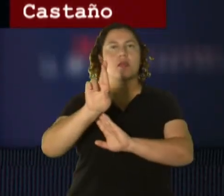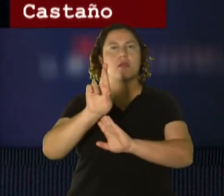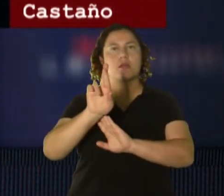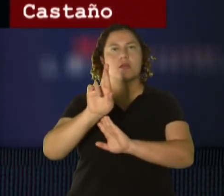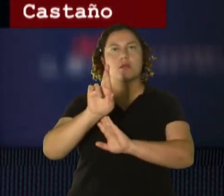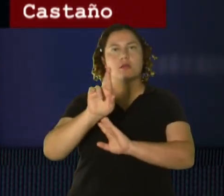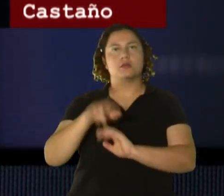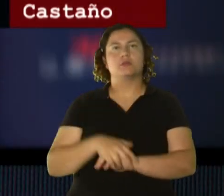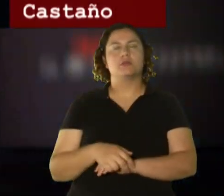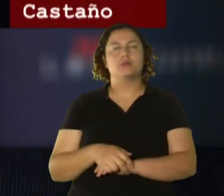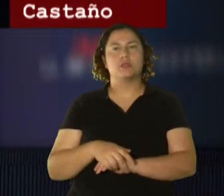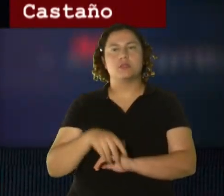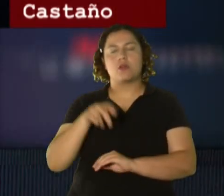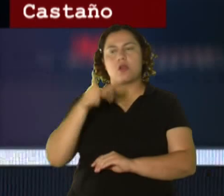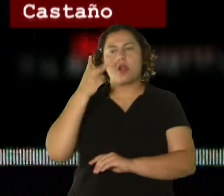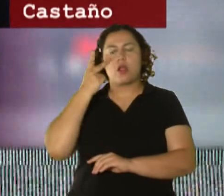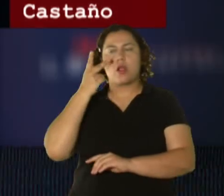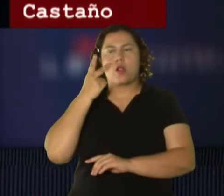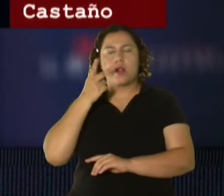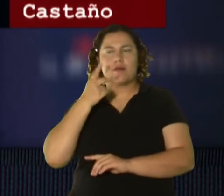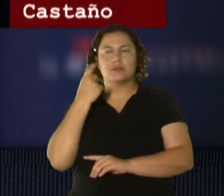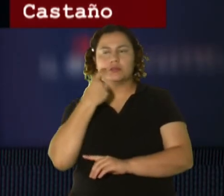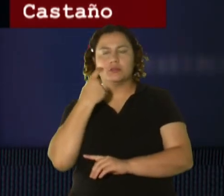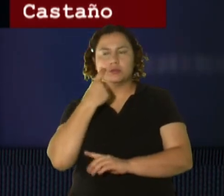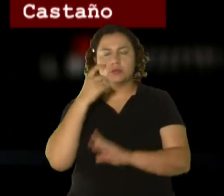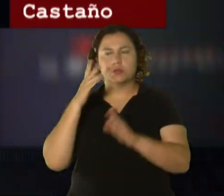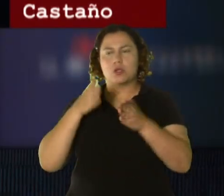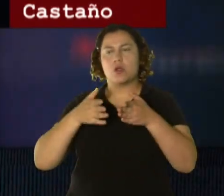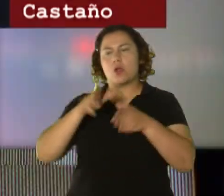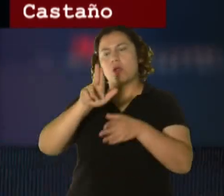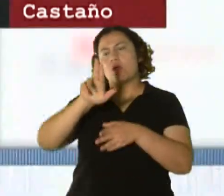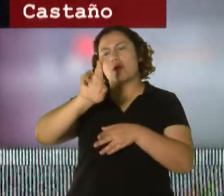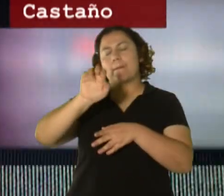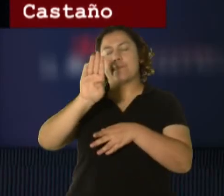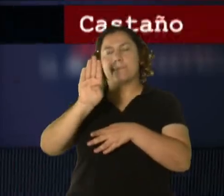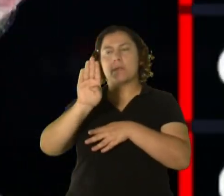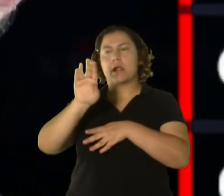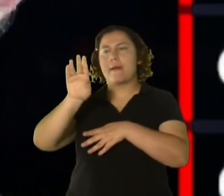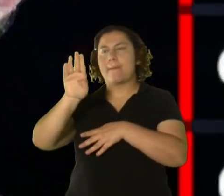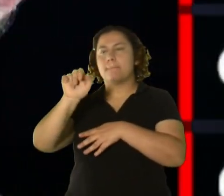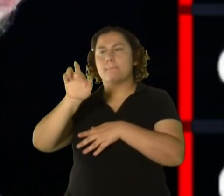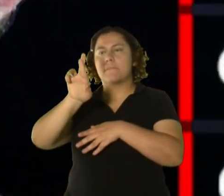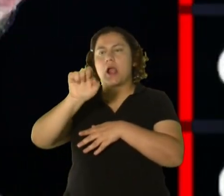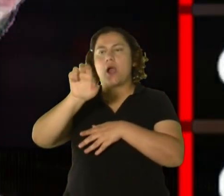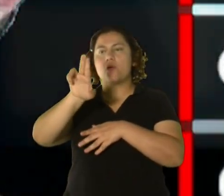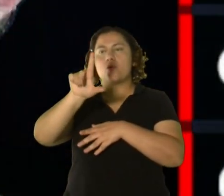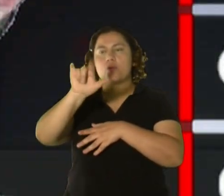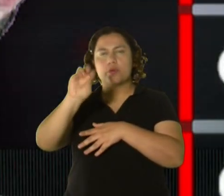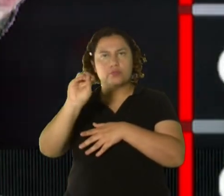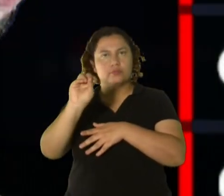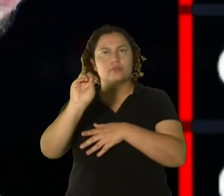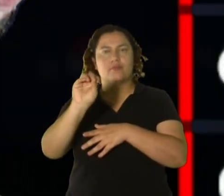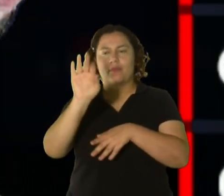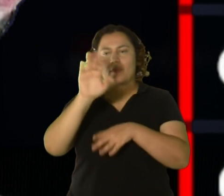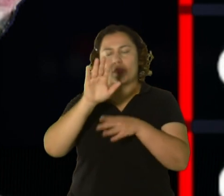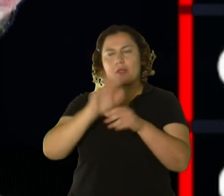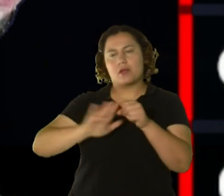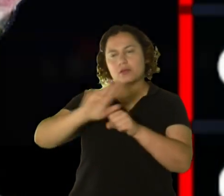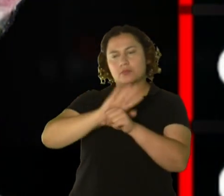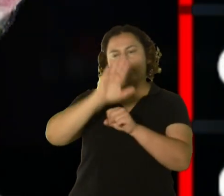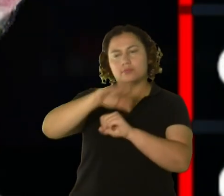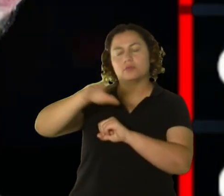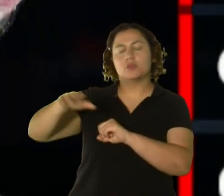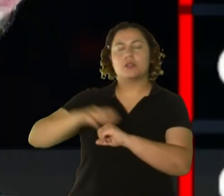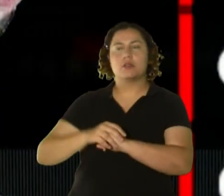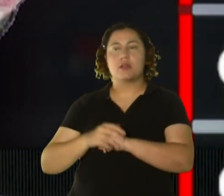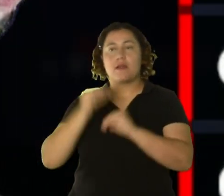su abuela, que se ubica en la urbanización Braulio Dueño, jurisdicción de Bayamón. La información que tenemos de la